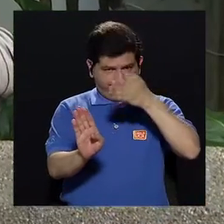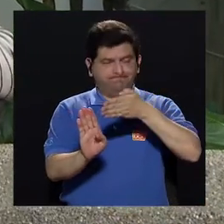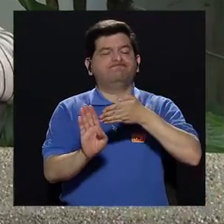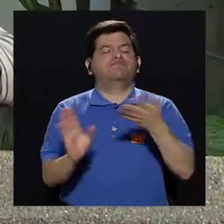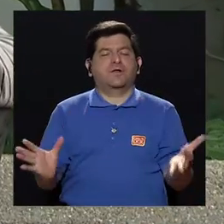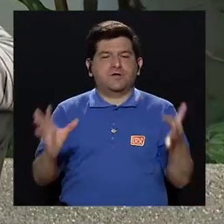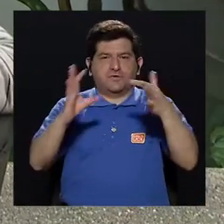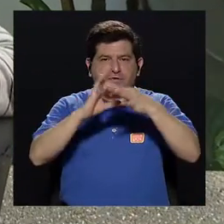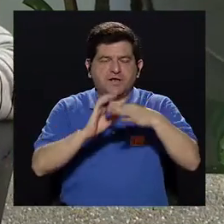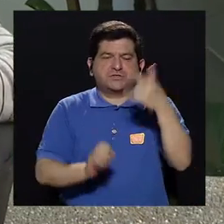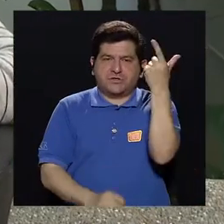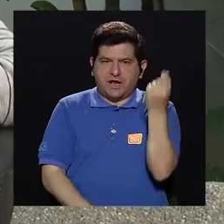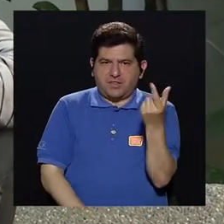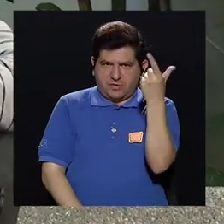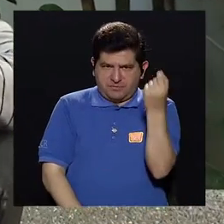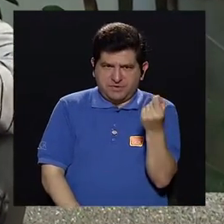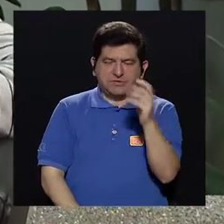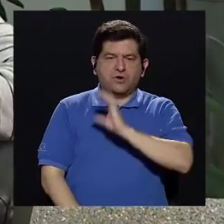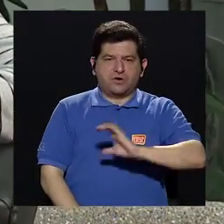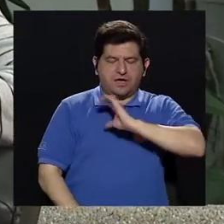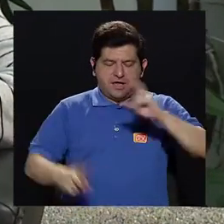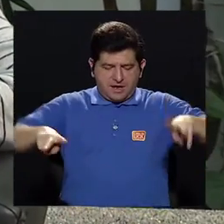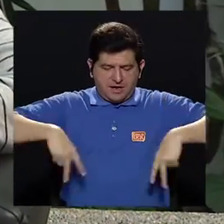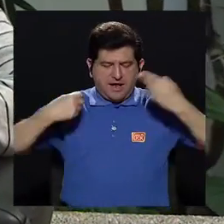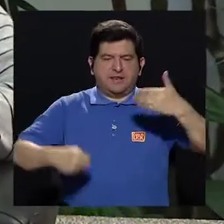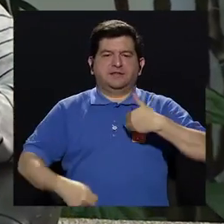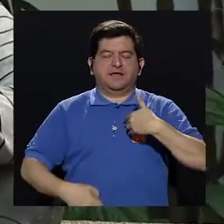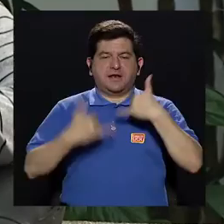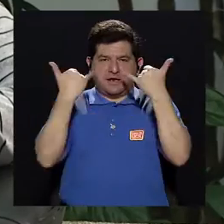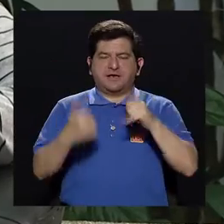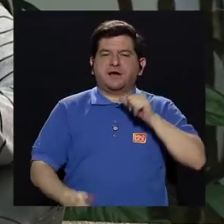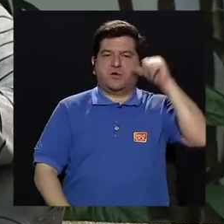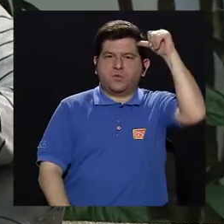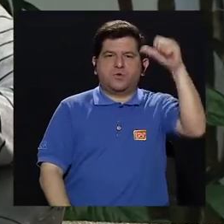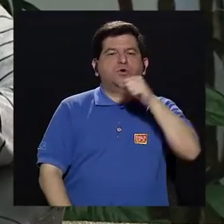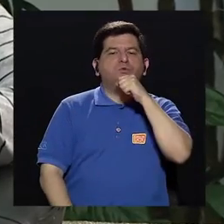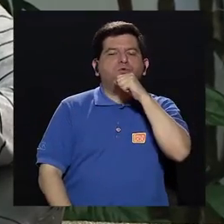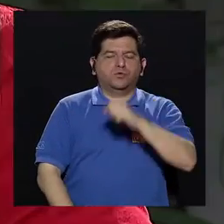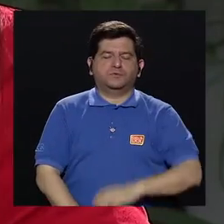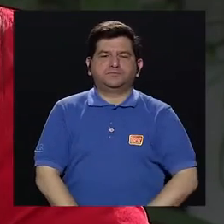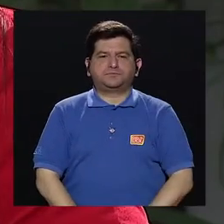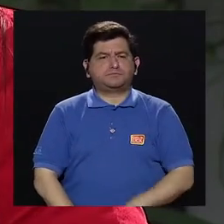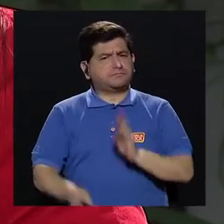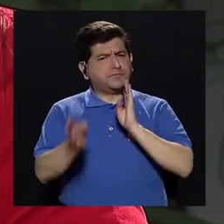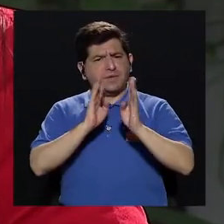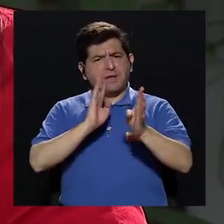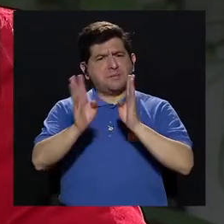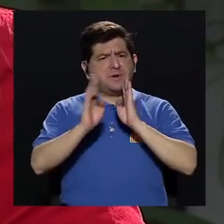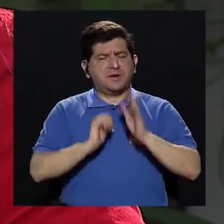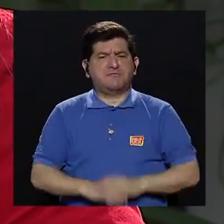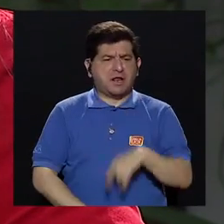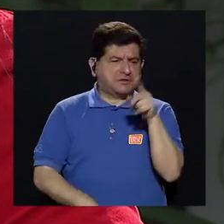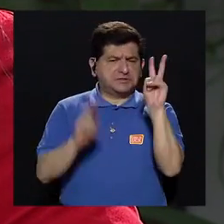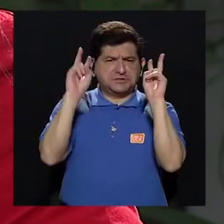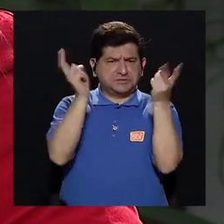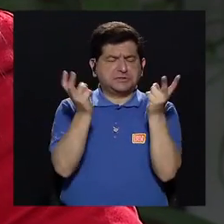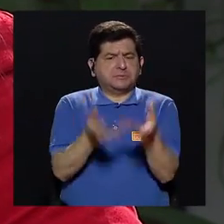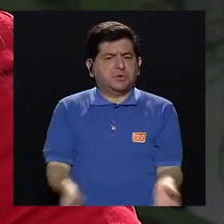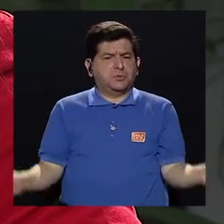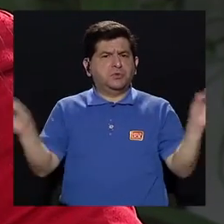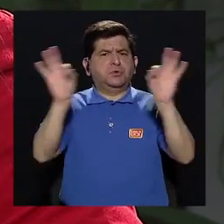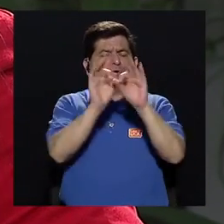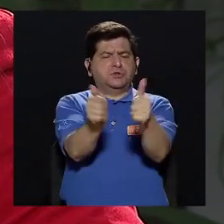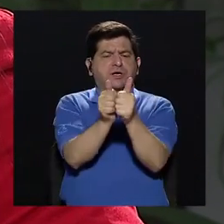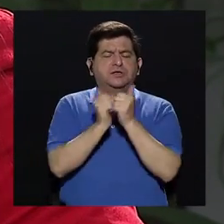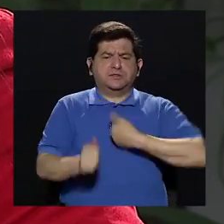sobre sus pensiones y en la calidad de vida que tengan cuando sean adultos mayores. Y bueno, para conversar acerca de este tema tan